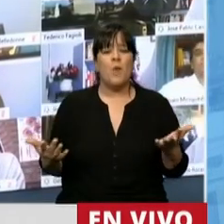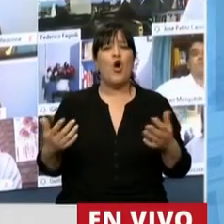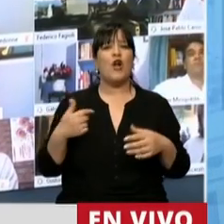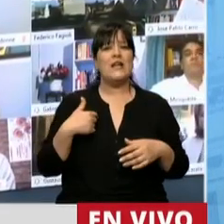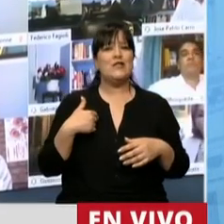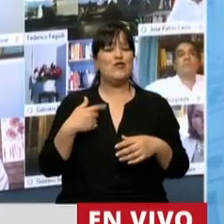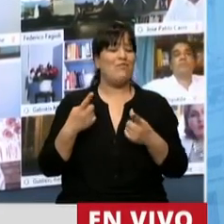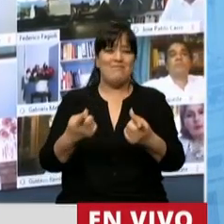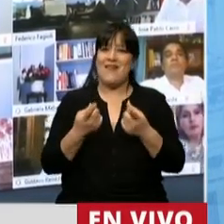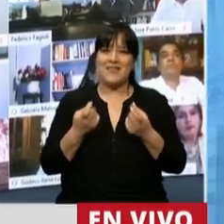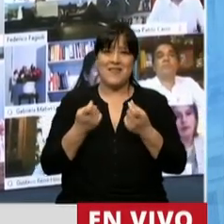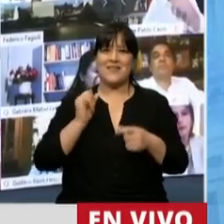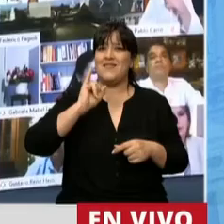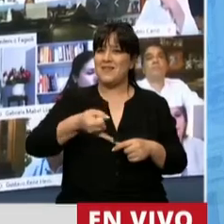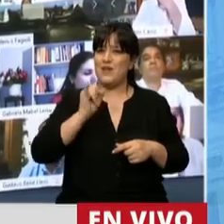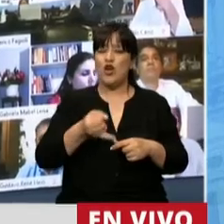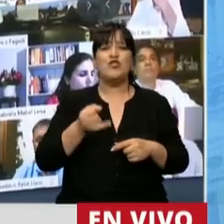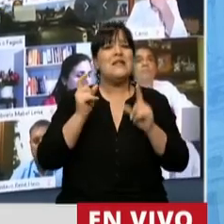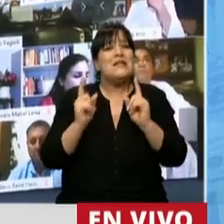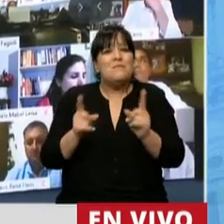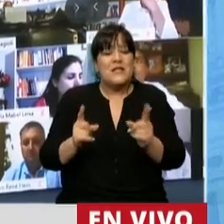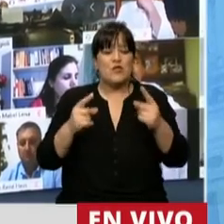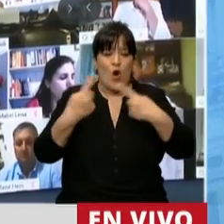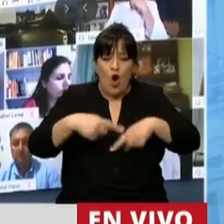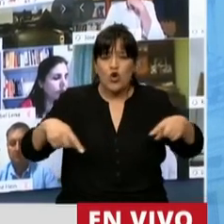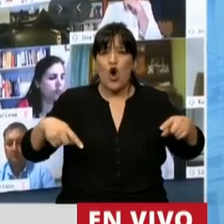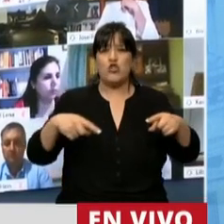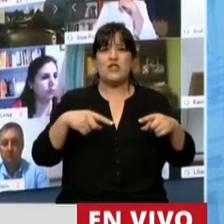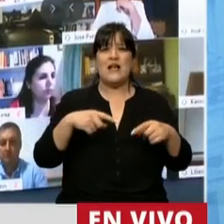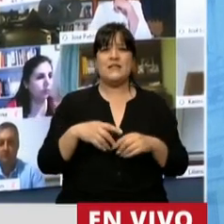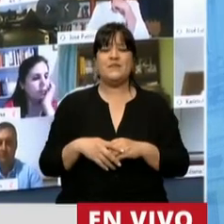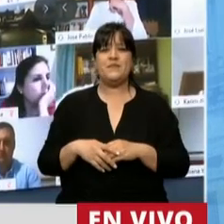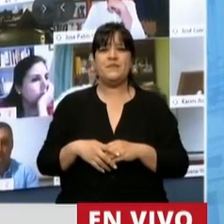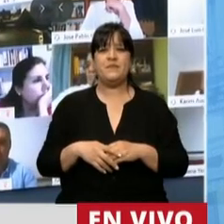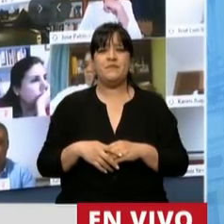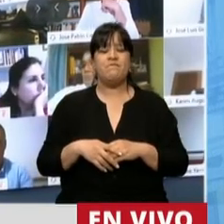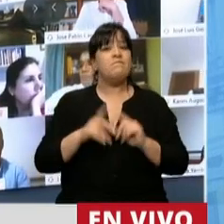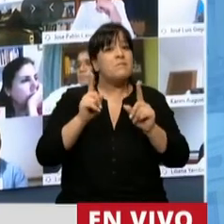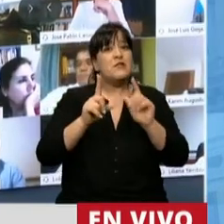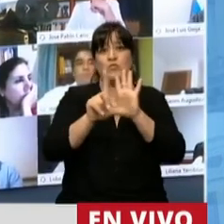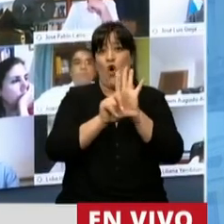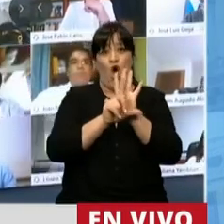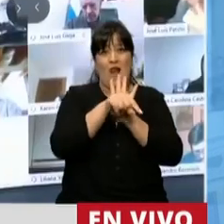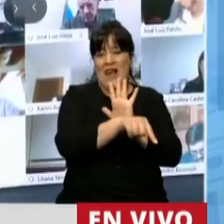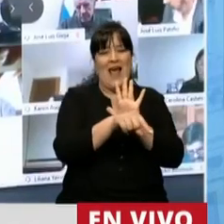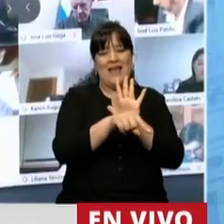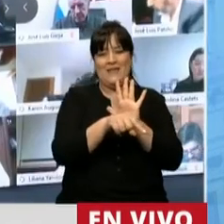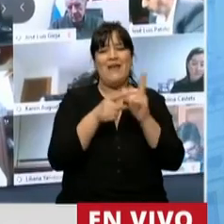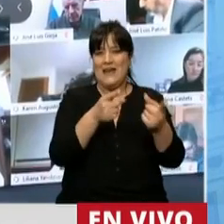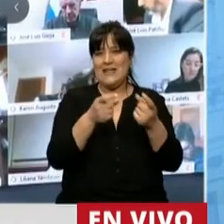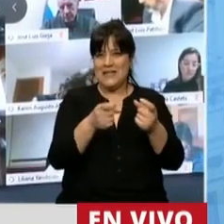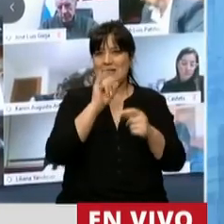resultaba indispensable orientar esa masa de recursos que exige la Ley de Economía del Conocimiento